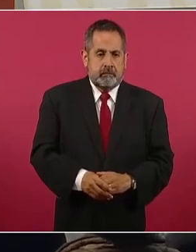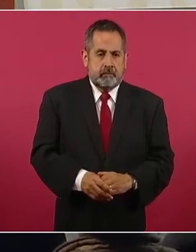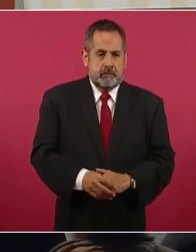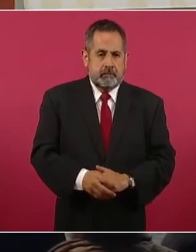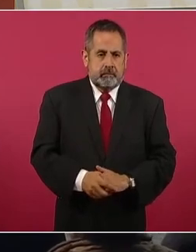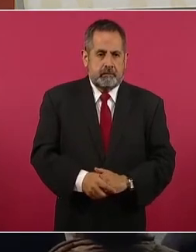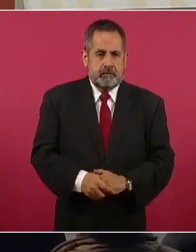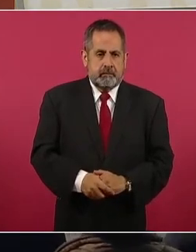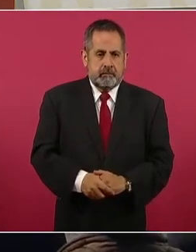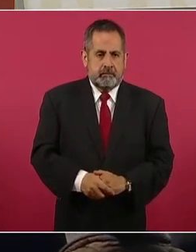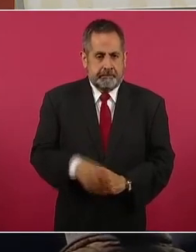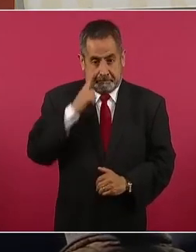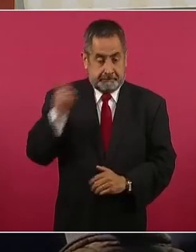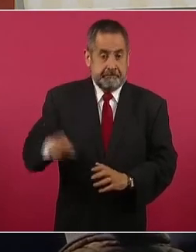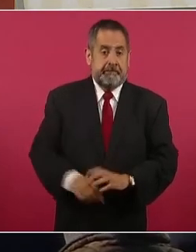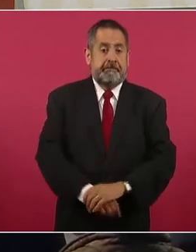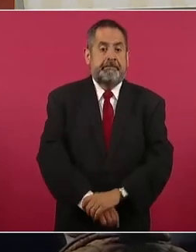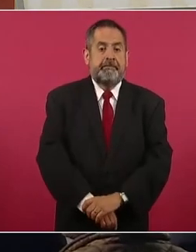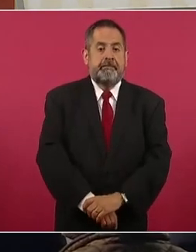Ahi está.